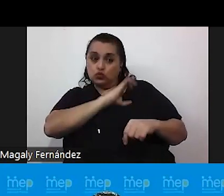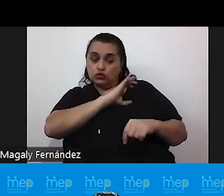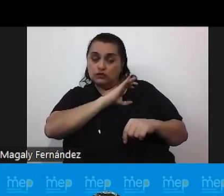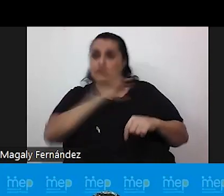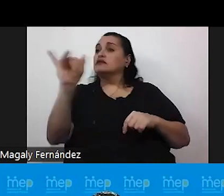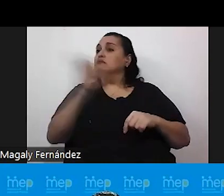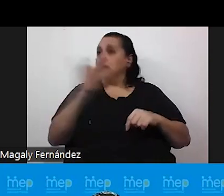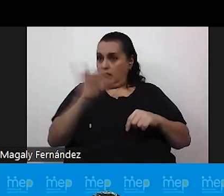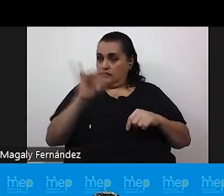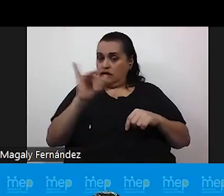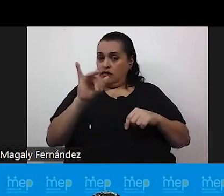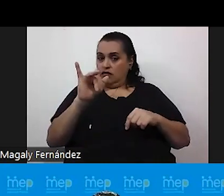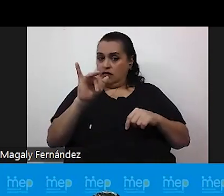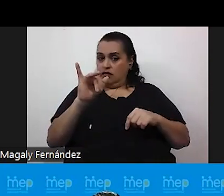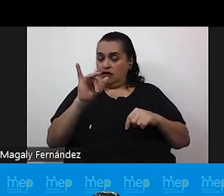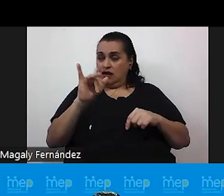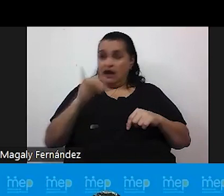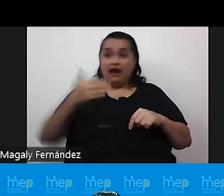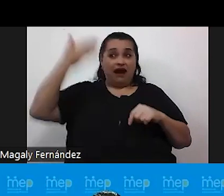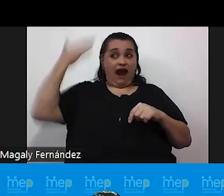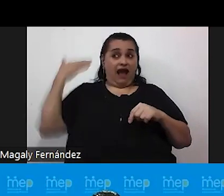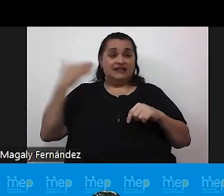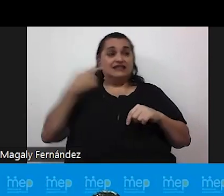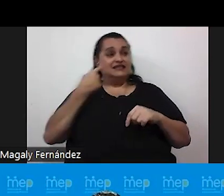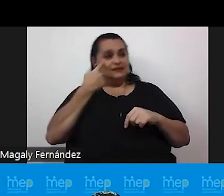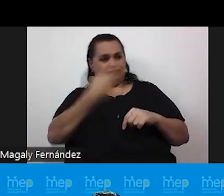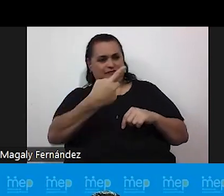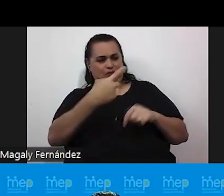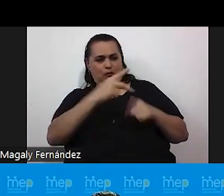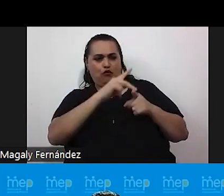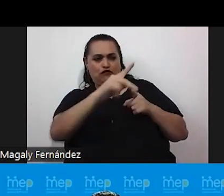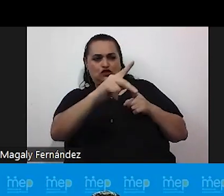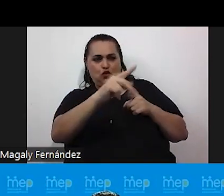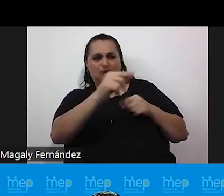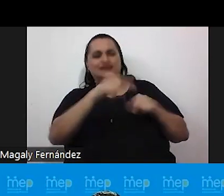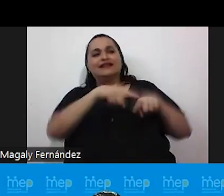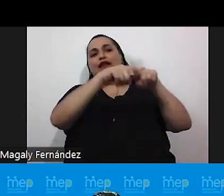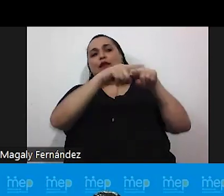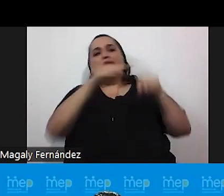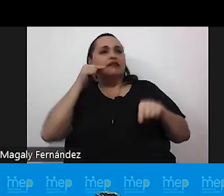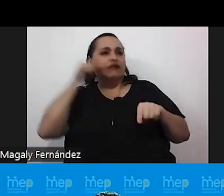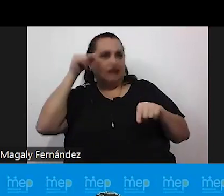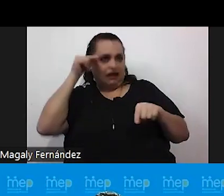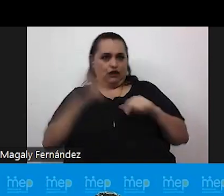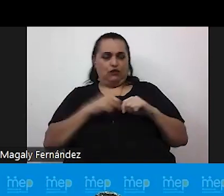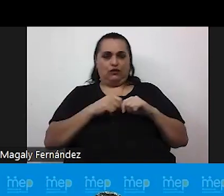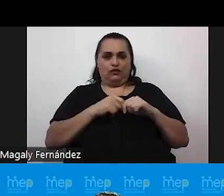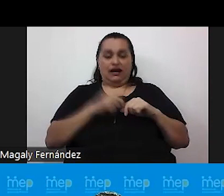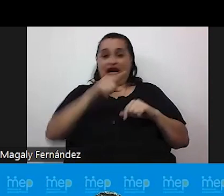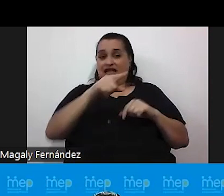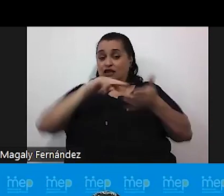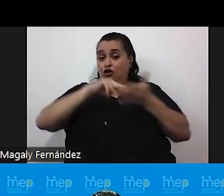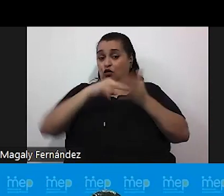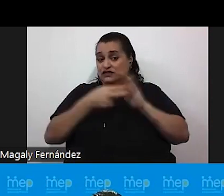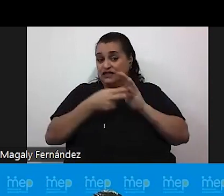inclusive hasta en el pasado se daban profesiones por género. Tal vez este concepto que viene